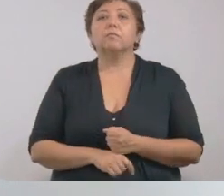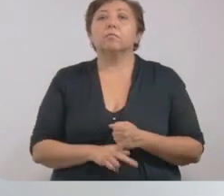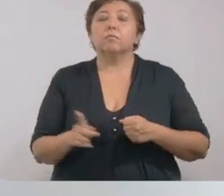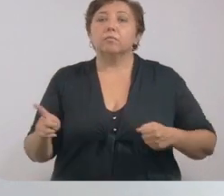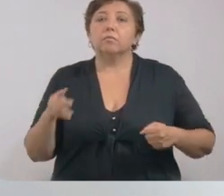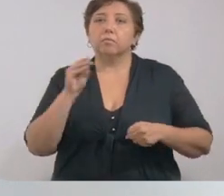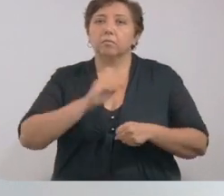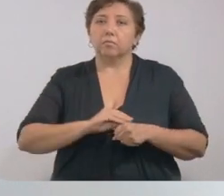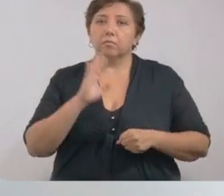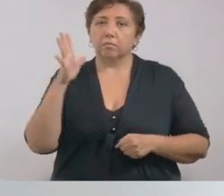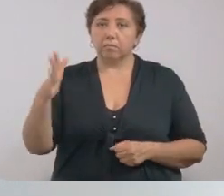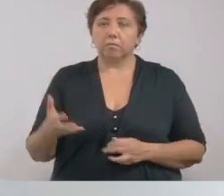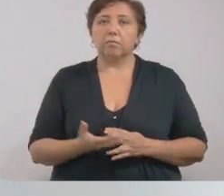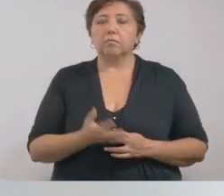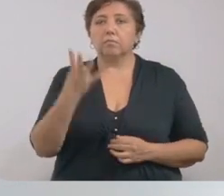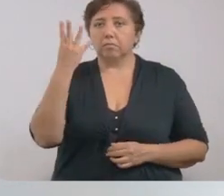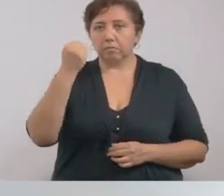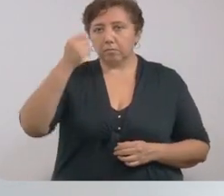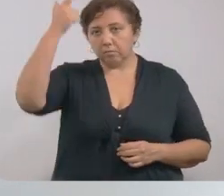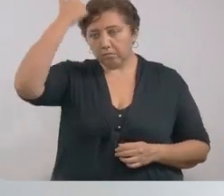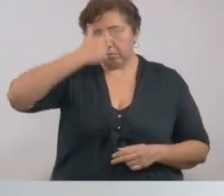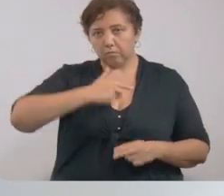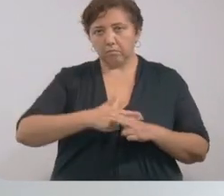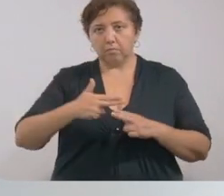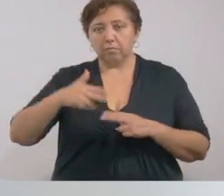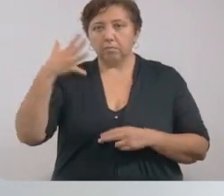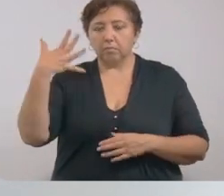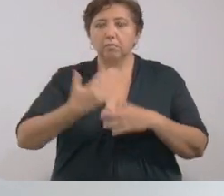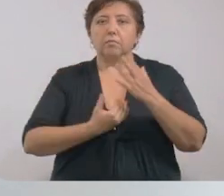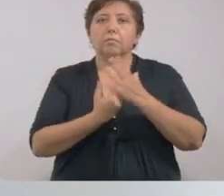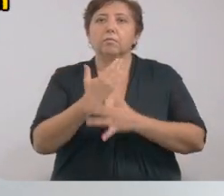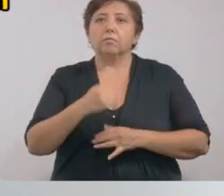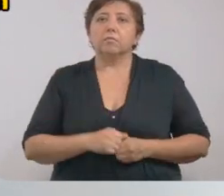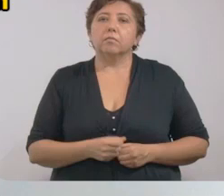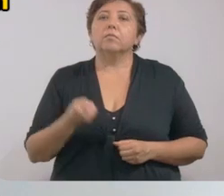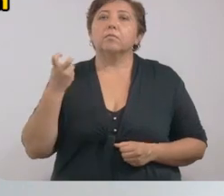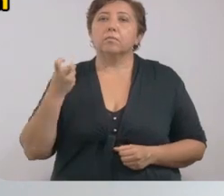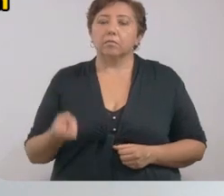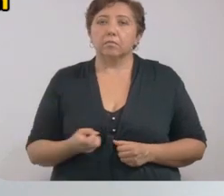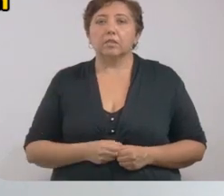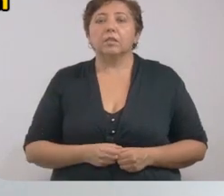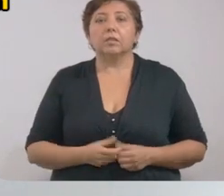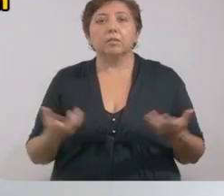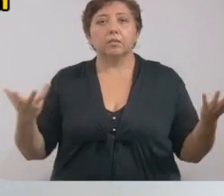costeros que se implementará a partir de las 9 de la noche hasta las 5 de la mañana. 2.